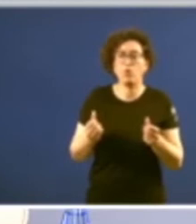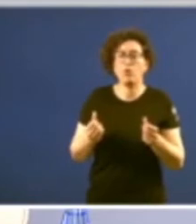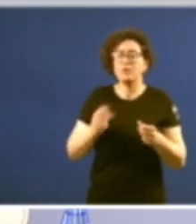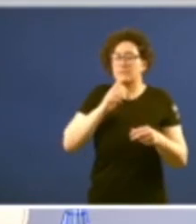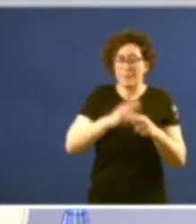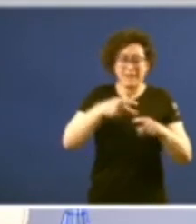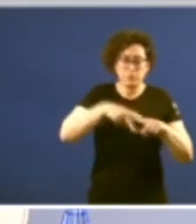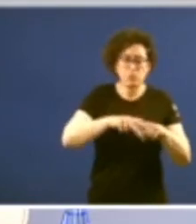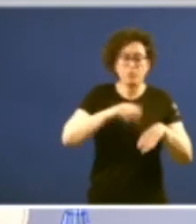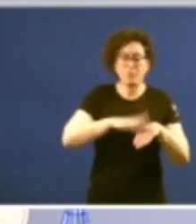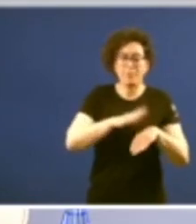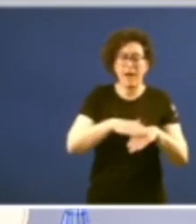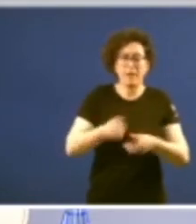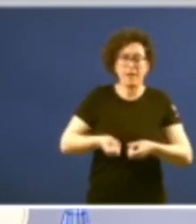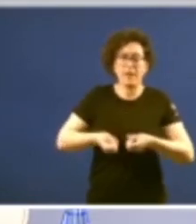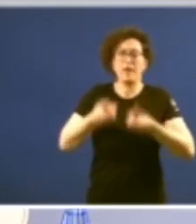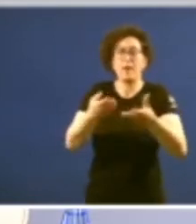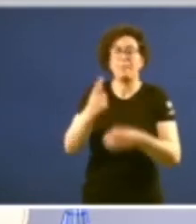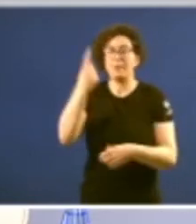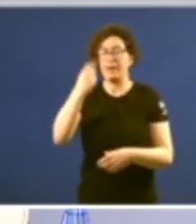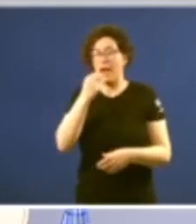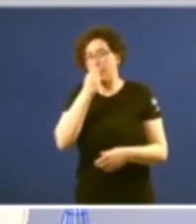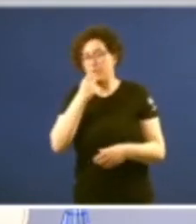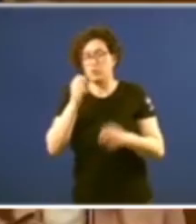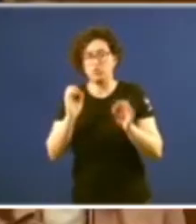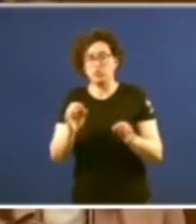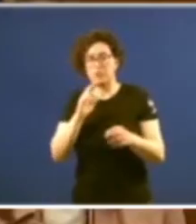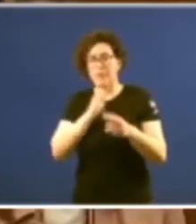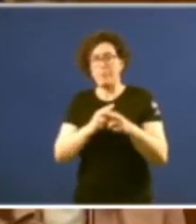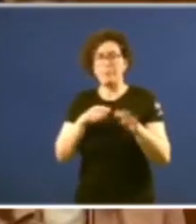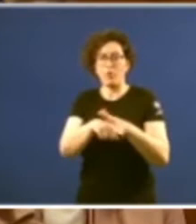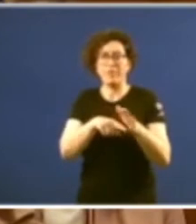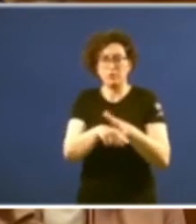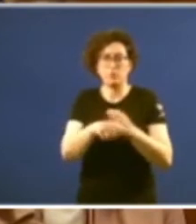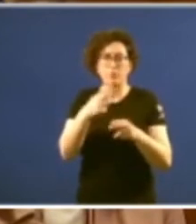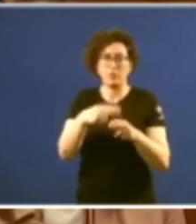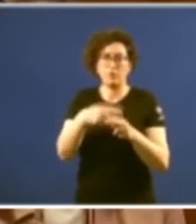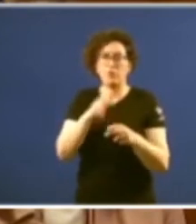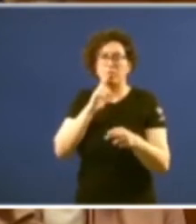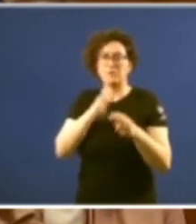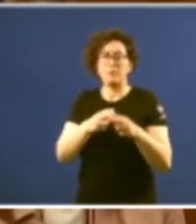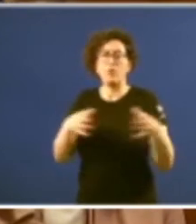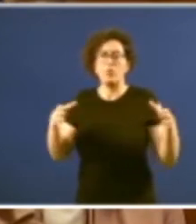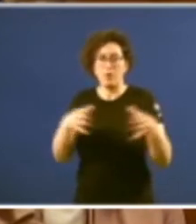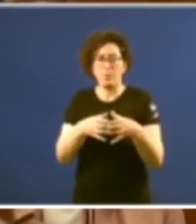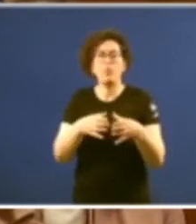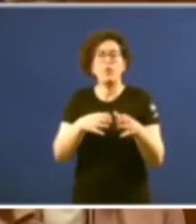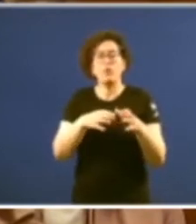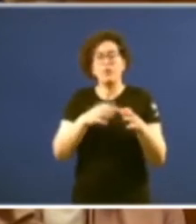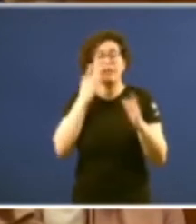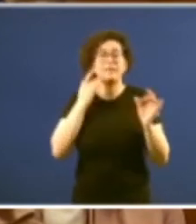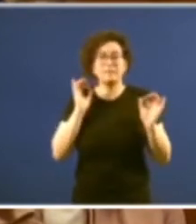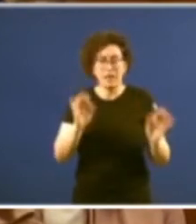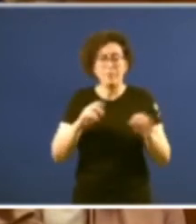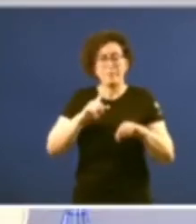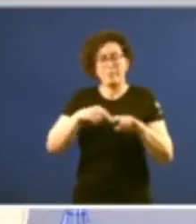instrumento para que se pronuncie o principal árbitro do proceso político que é o corpo electoral e dependendo do equilibro